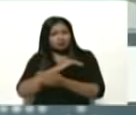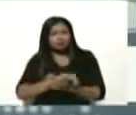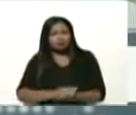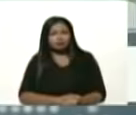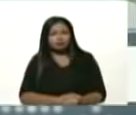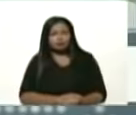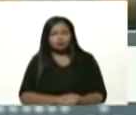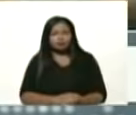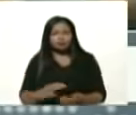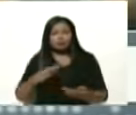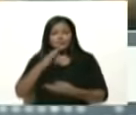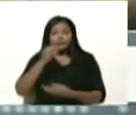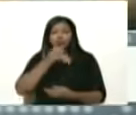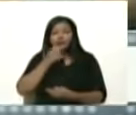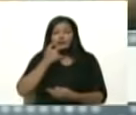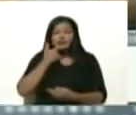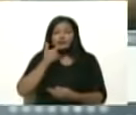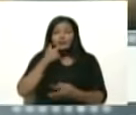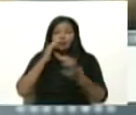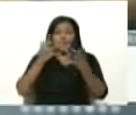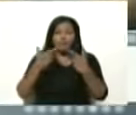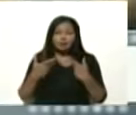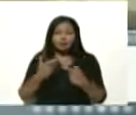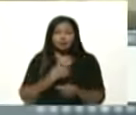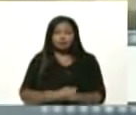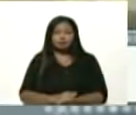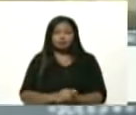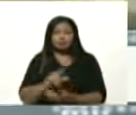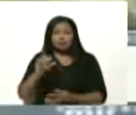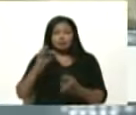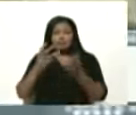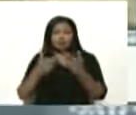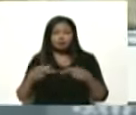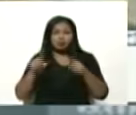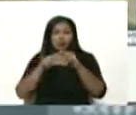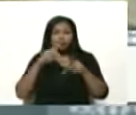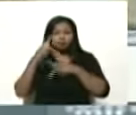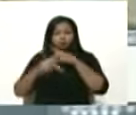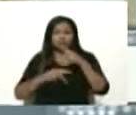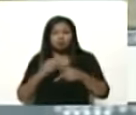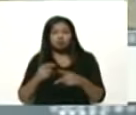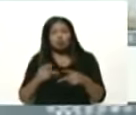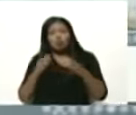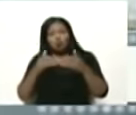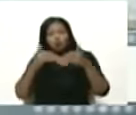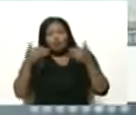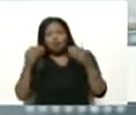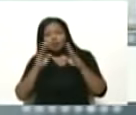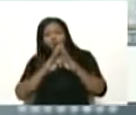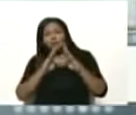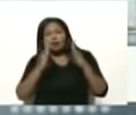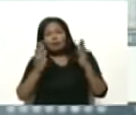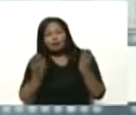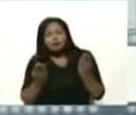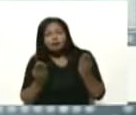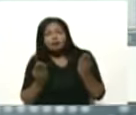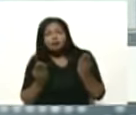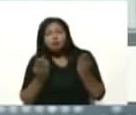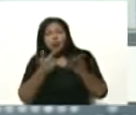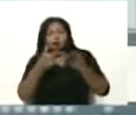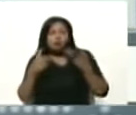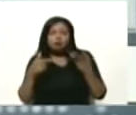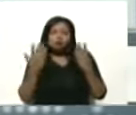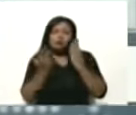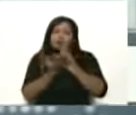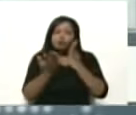Miren ese espíritu tan bonito, ¿eh? Un empresario, pequeño empresario, produciendo los cuadernos, produciendo todos los útiles escolares